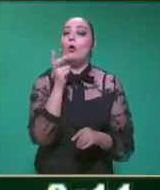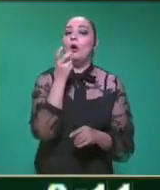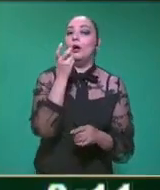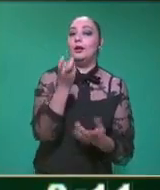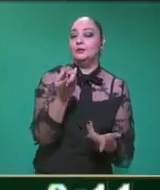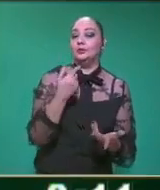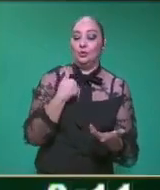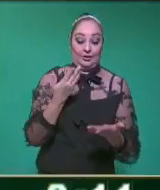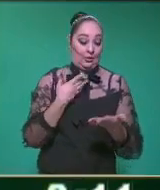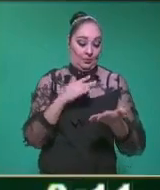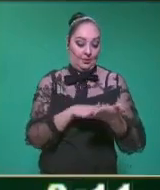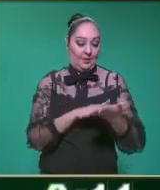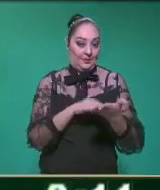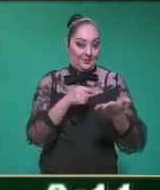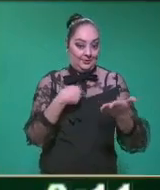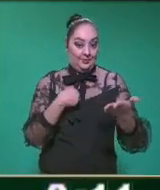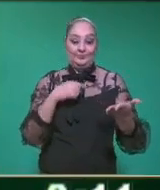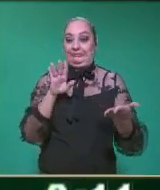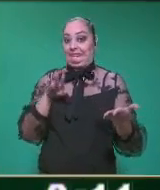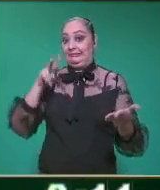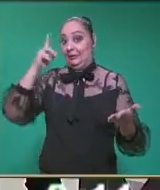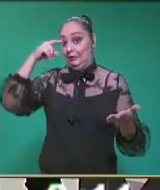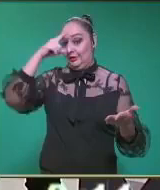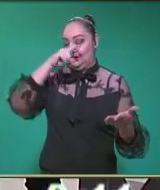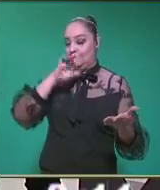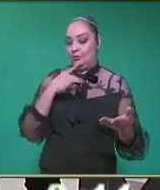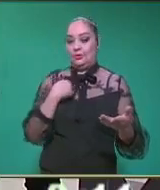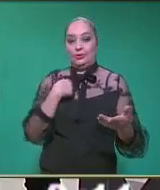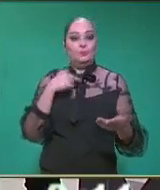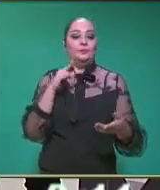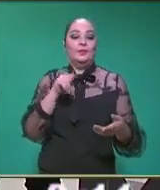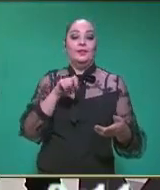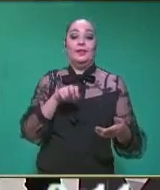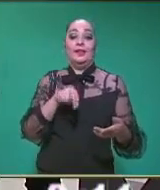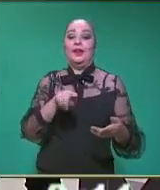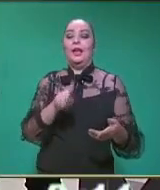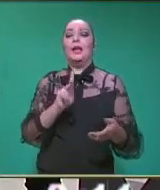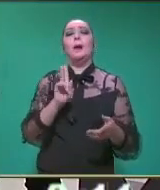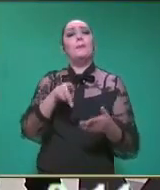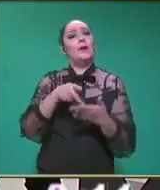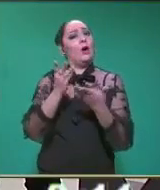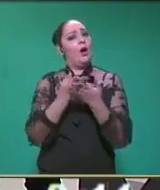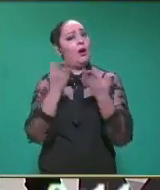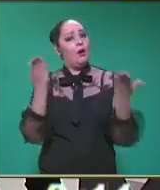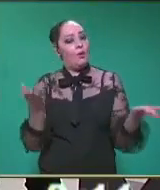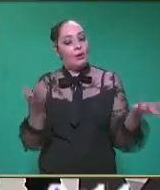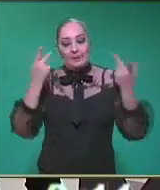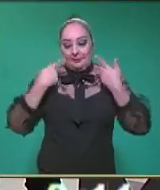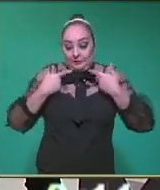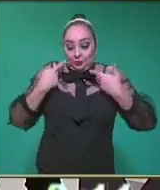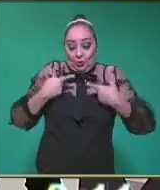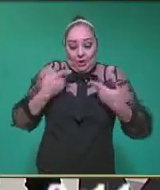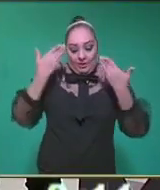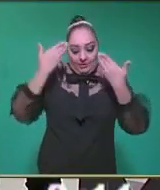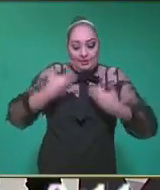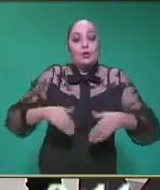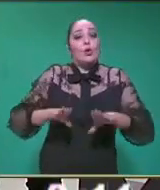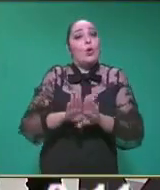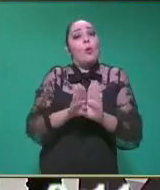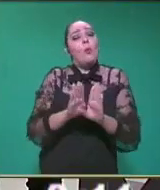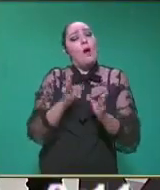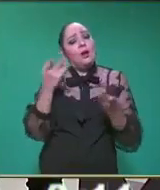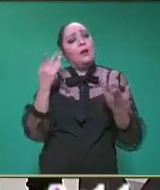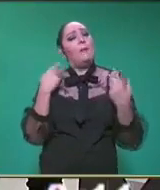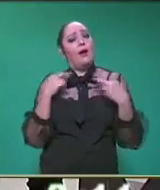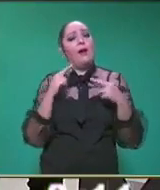hojita. Amo chipahuaco. Bueno, eso es en cuanto a lo físico, pero en cuanto a la personalidad, ¿cómo se imaginan que es